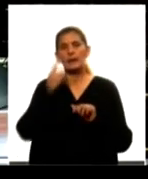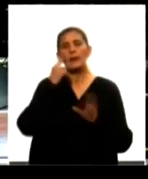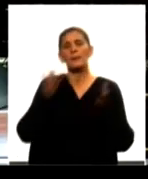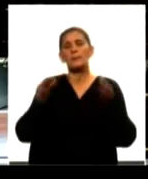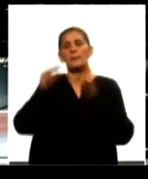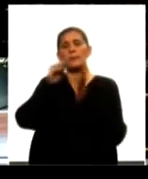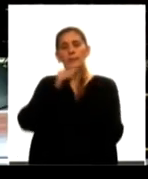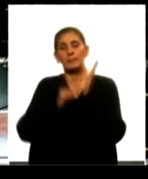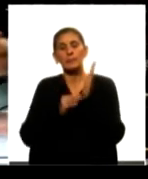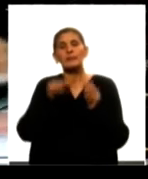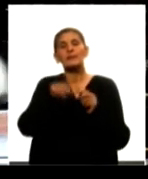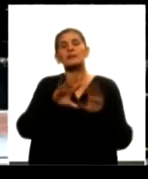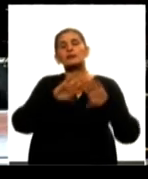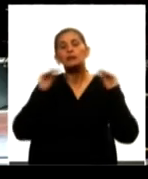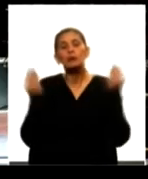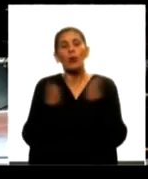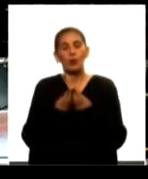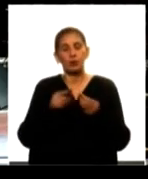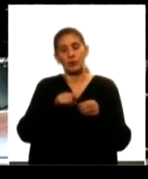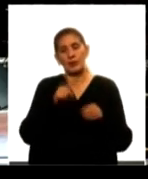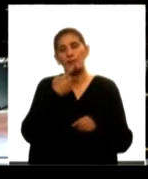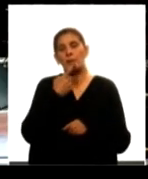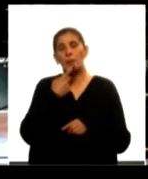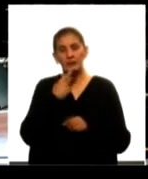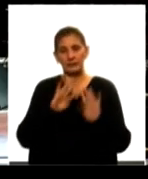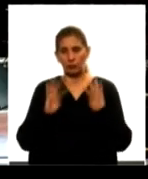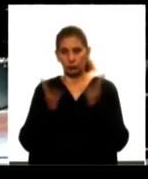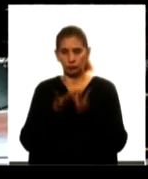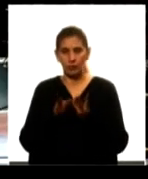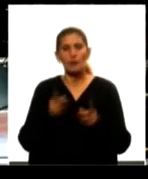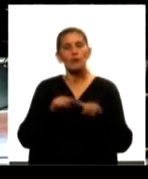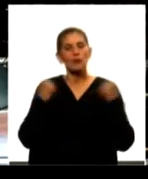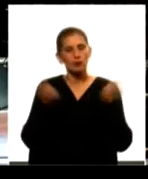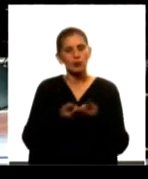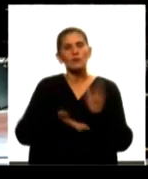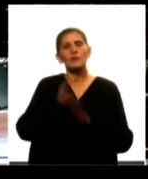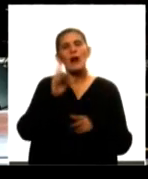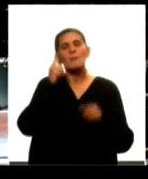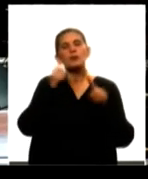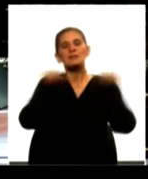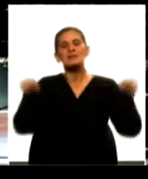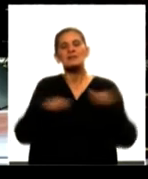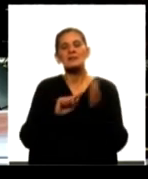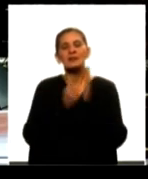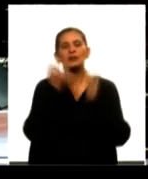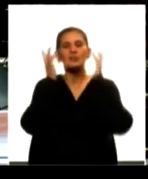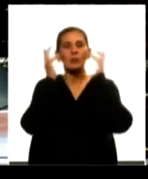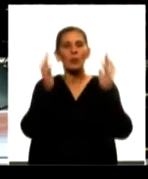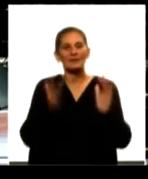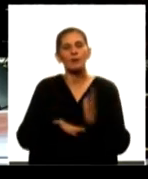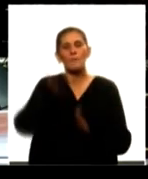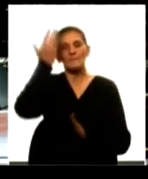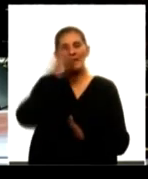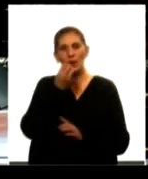propositiva de todos los partidos políticos que integramos la coalición. Vamos por centros educativos más autónomos que